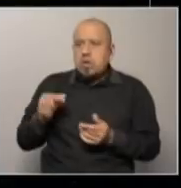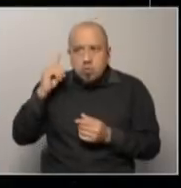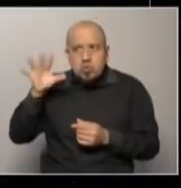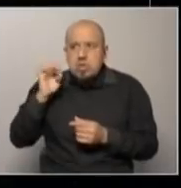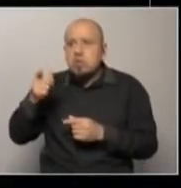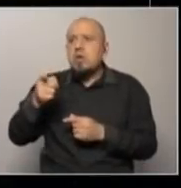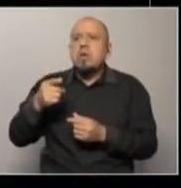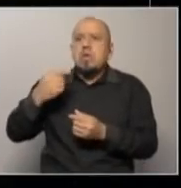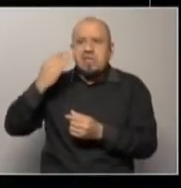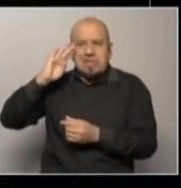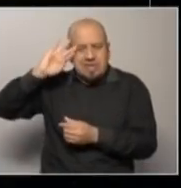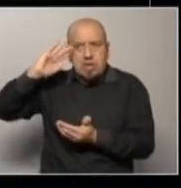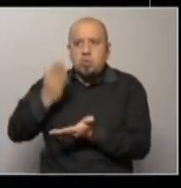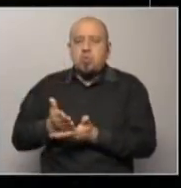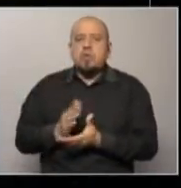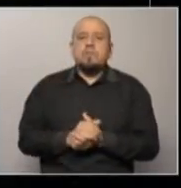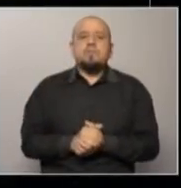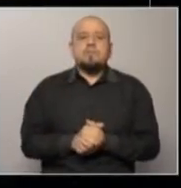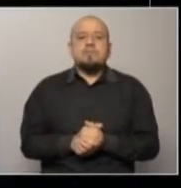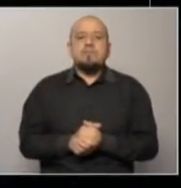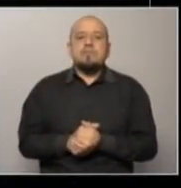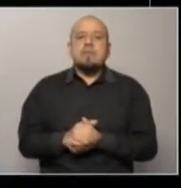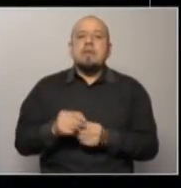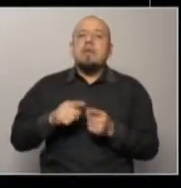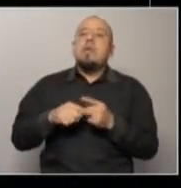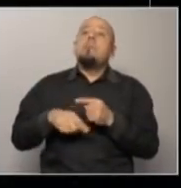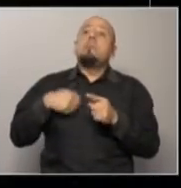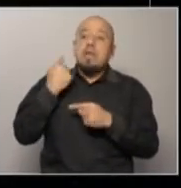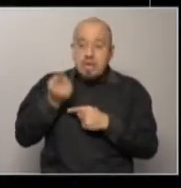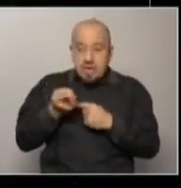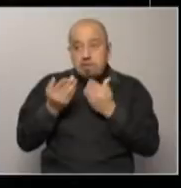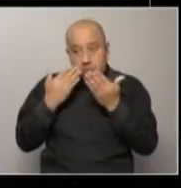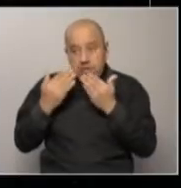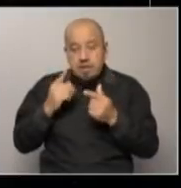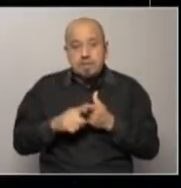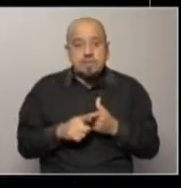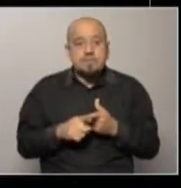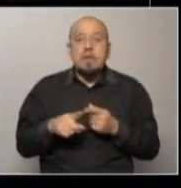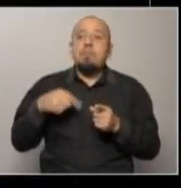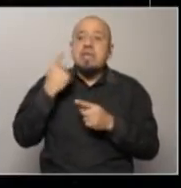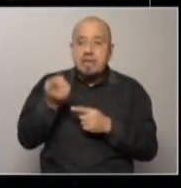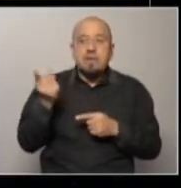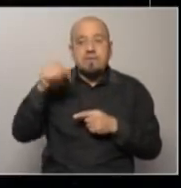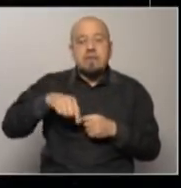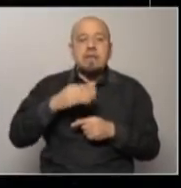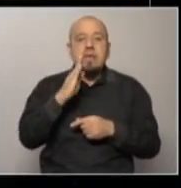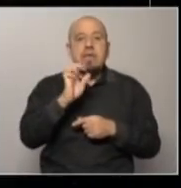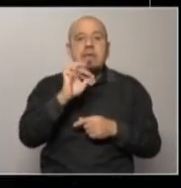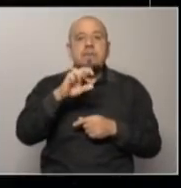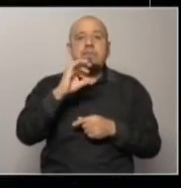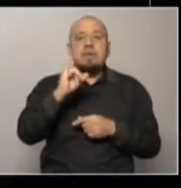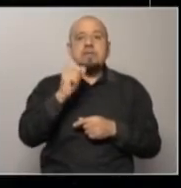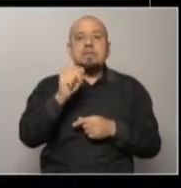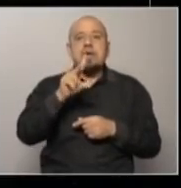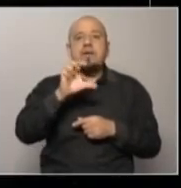debería evaluar un fiscal. Mañana hablaremos con Percival, entonces. Sí, mañana vamos a tener a Ricardo Percival, el ex ministro de Defensa José